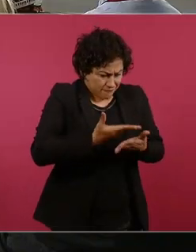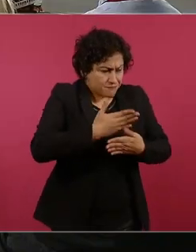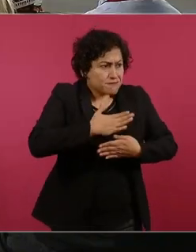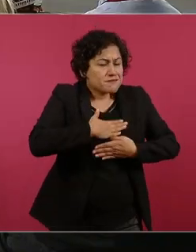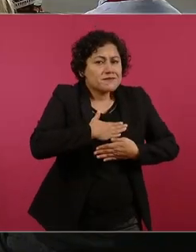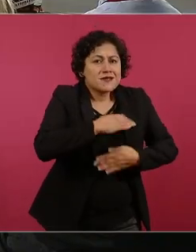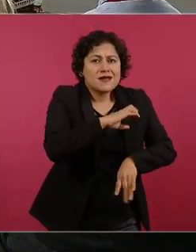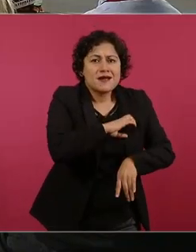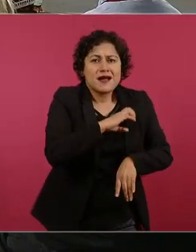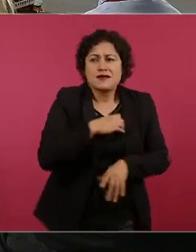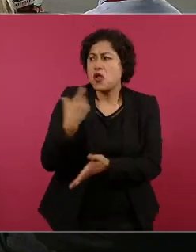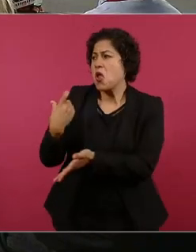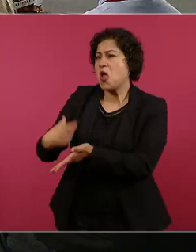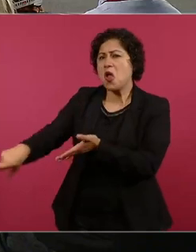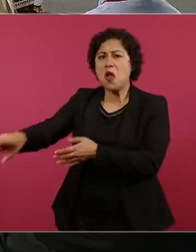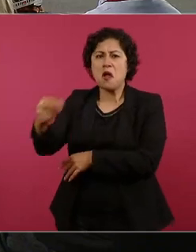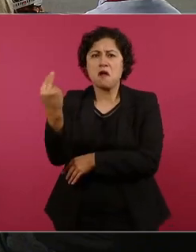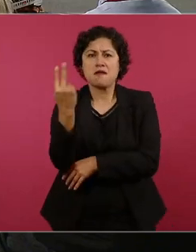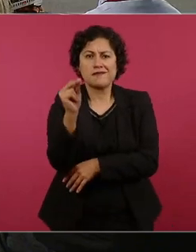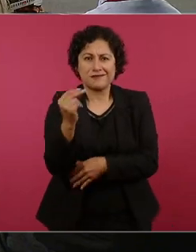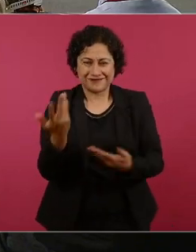no no tiene